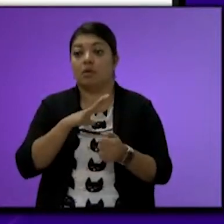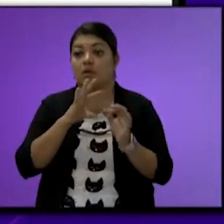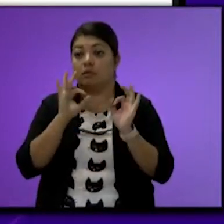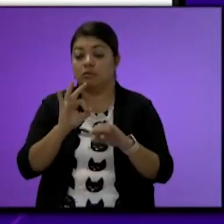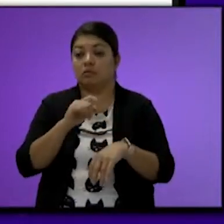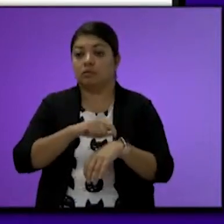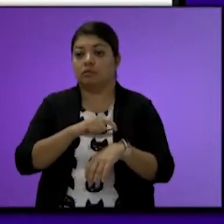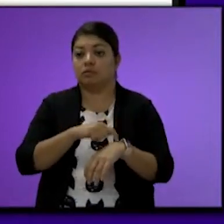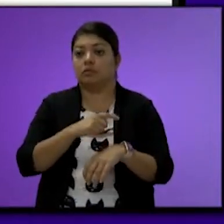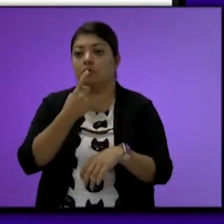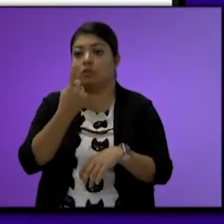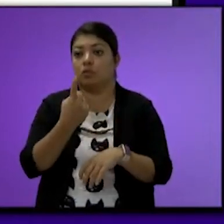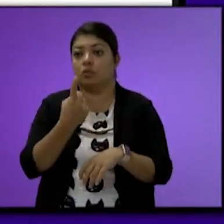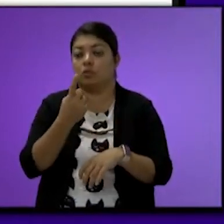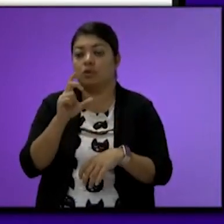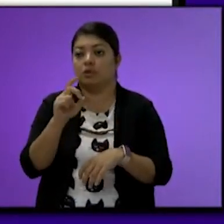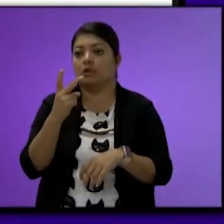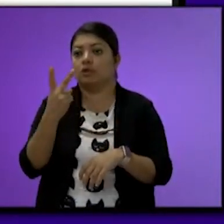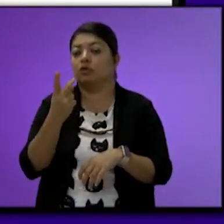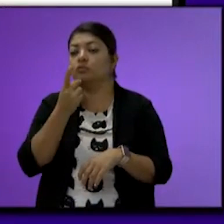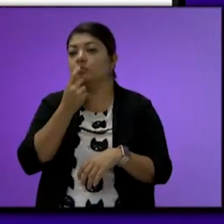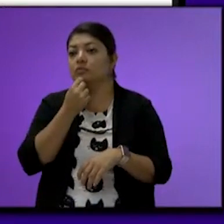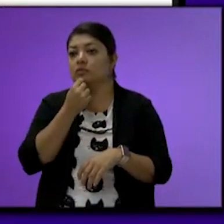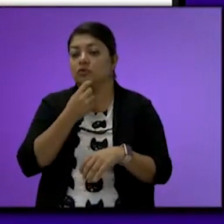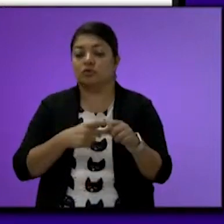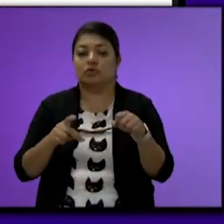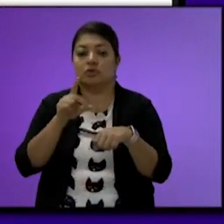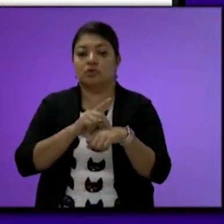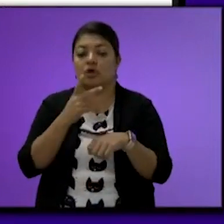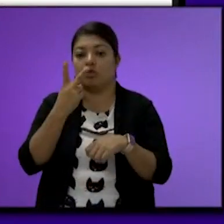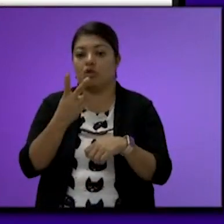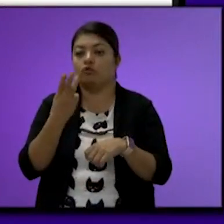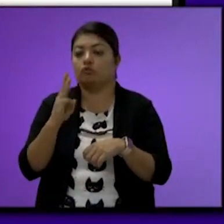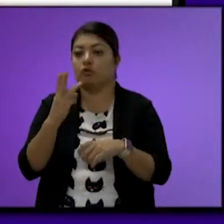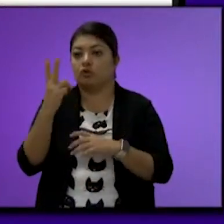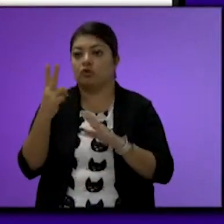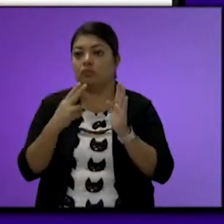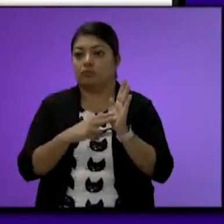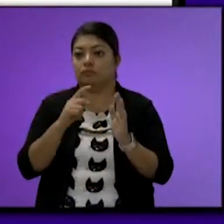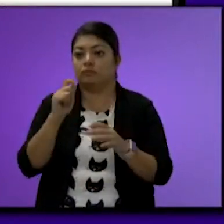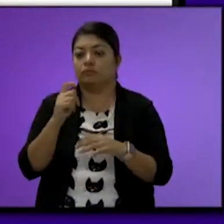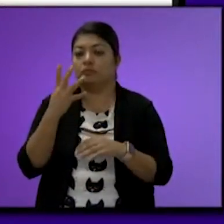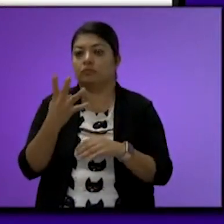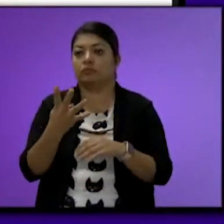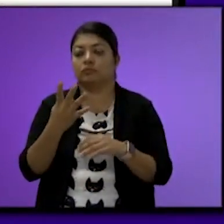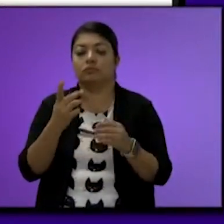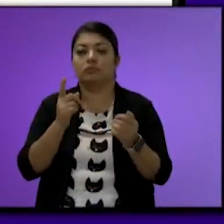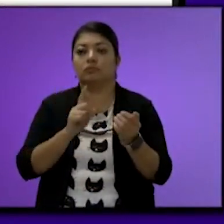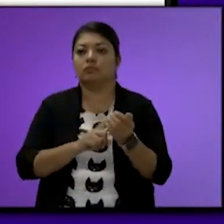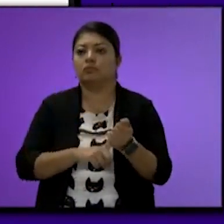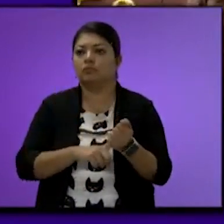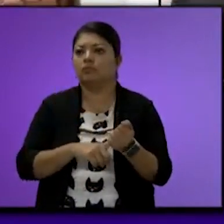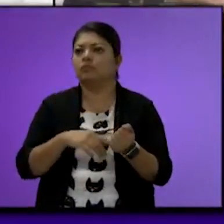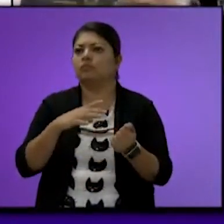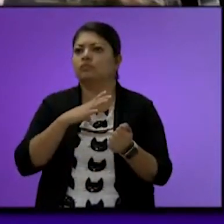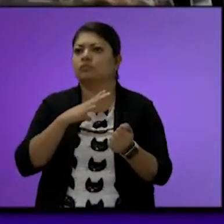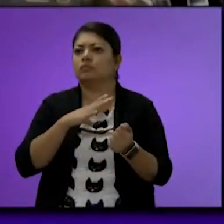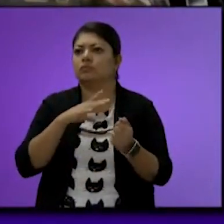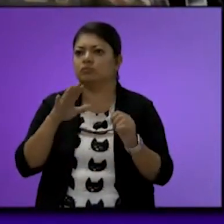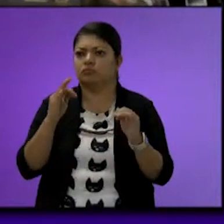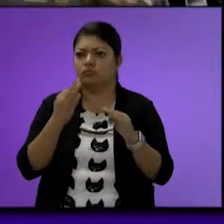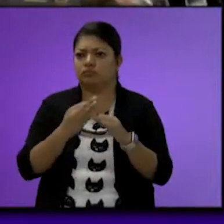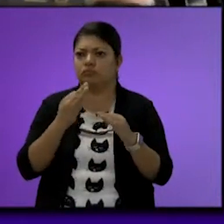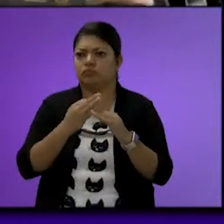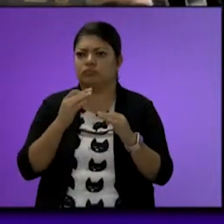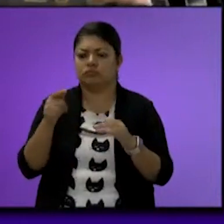las 13 horas con 32 minutos del día 2 de mayo del año 2024 encontrándonos encontrándonos reunidos en